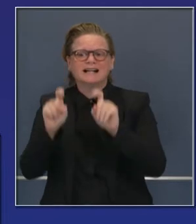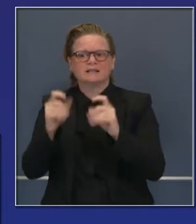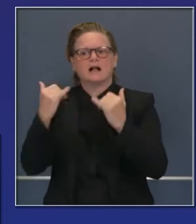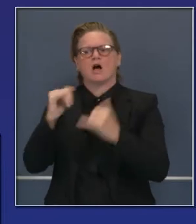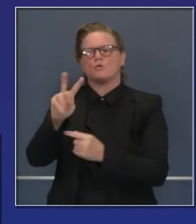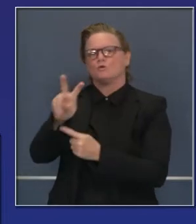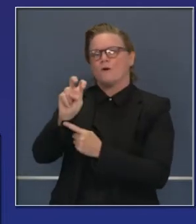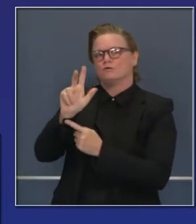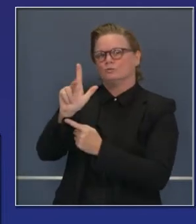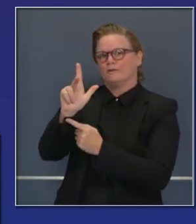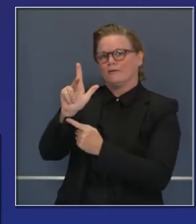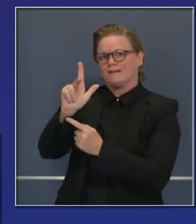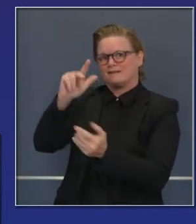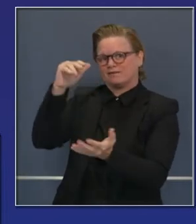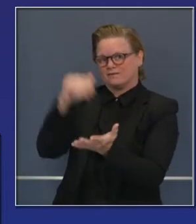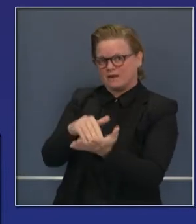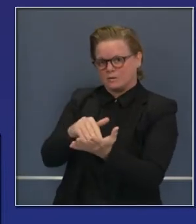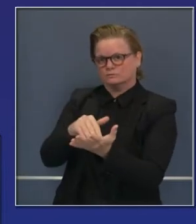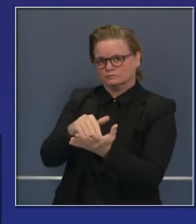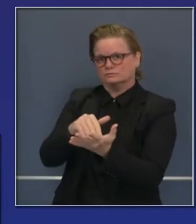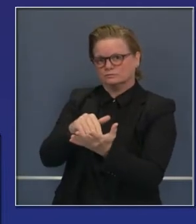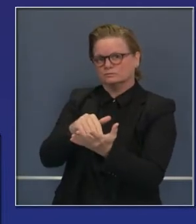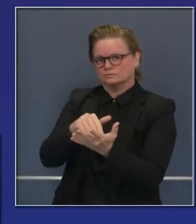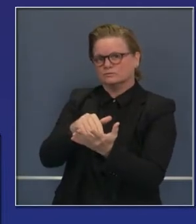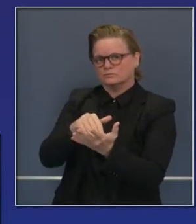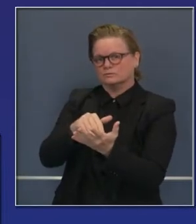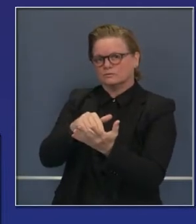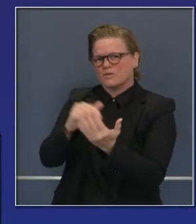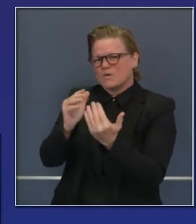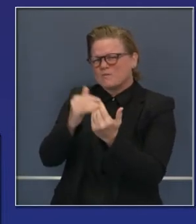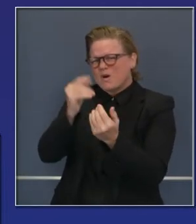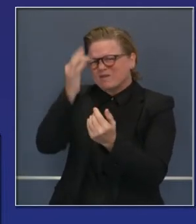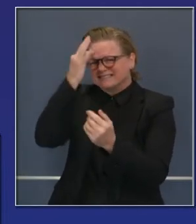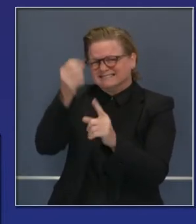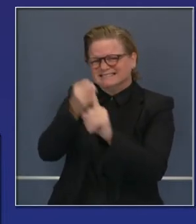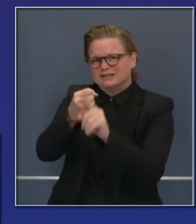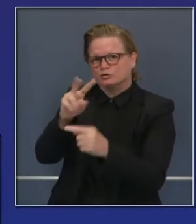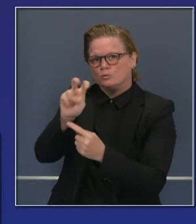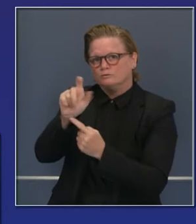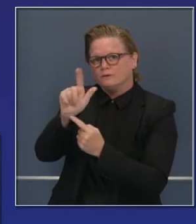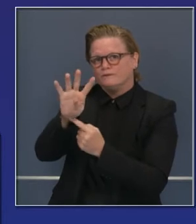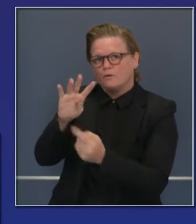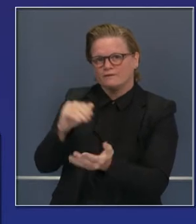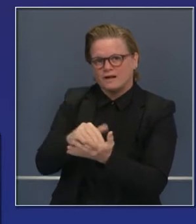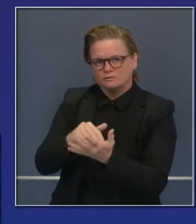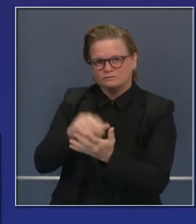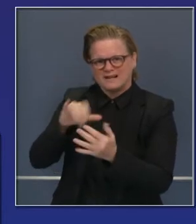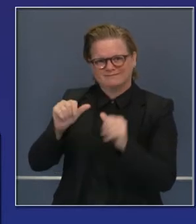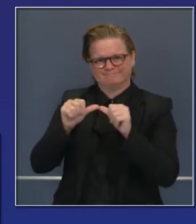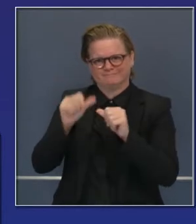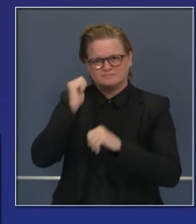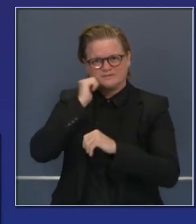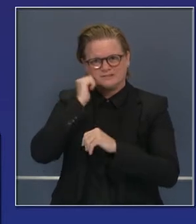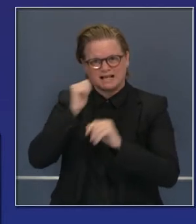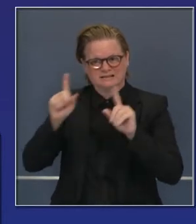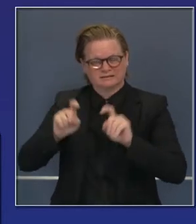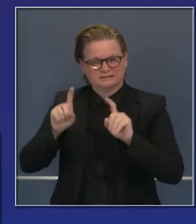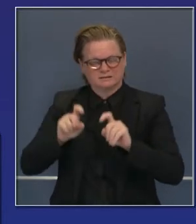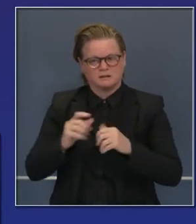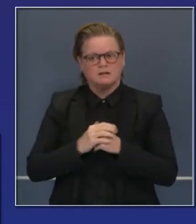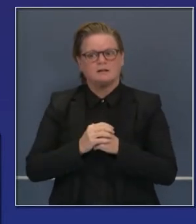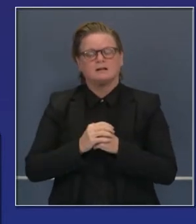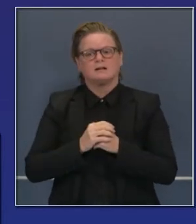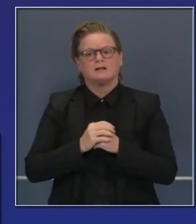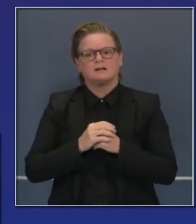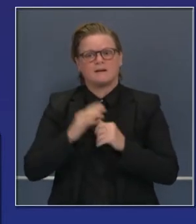cifra. Hasta ahorita es 223,947 pruebas. Es el promedio de siete